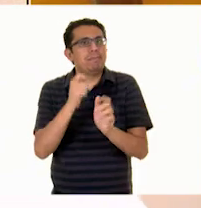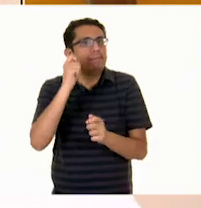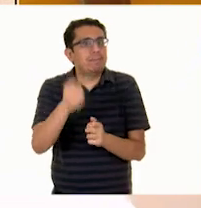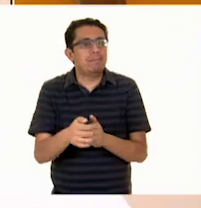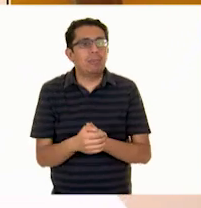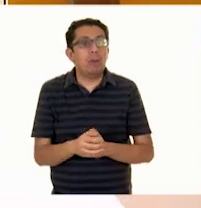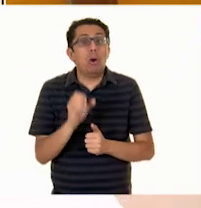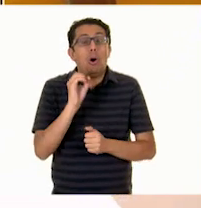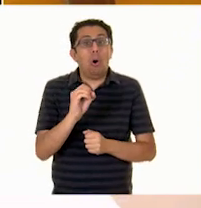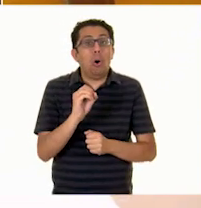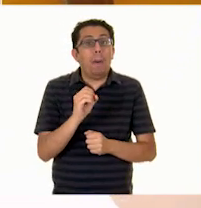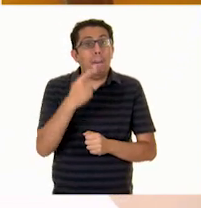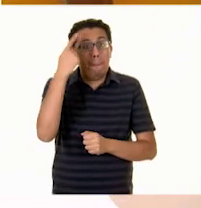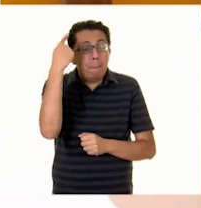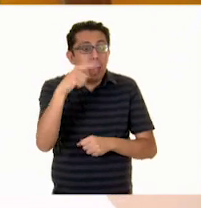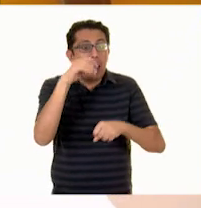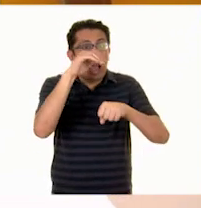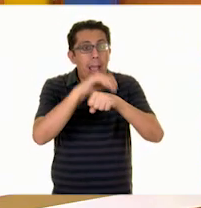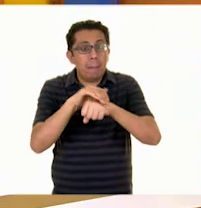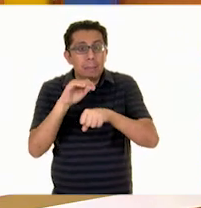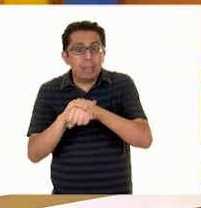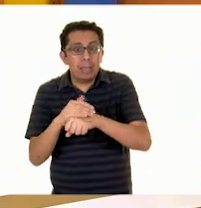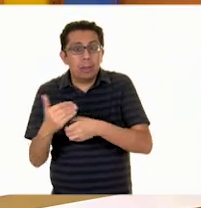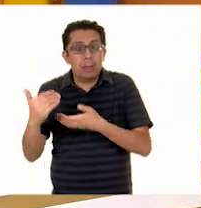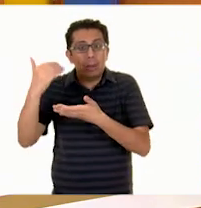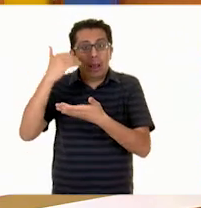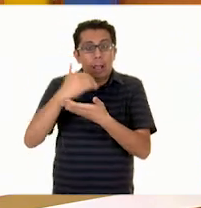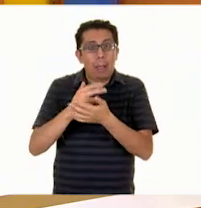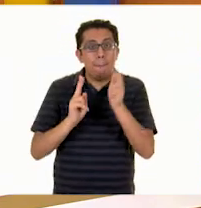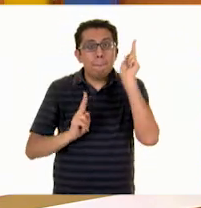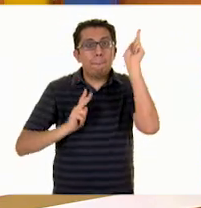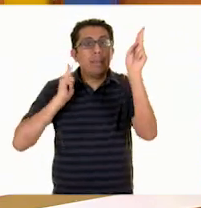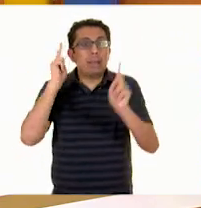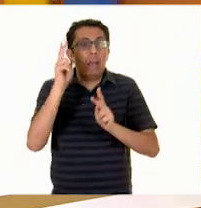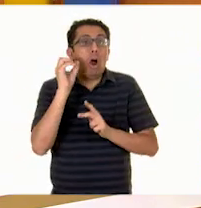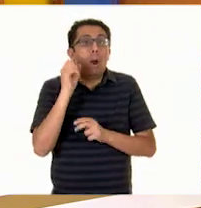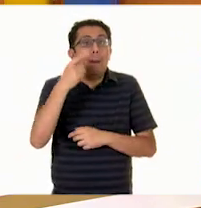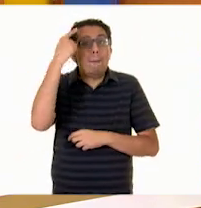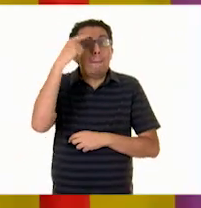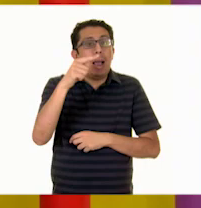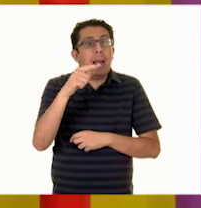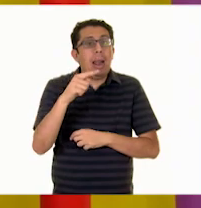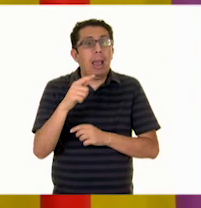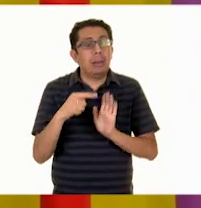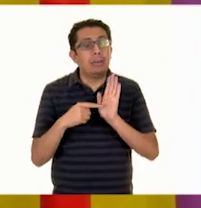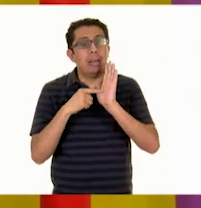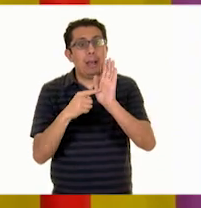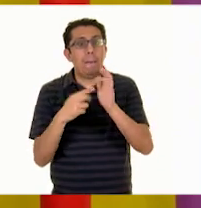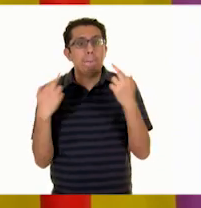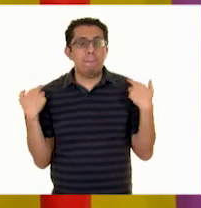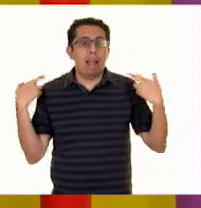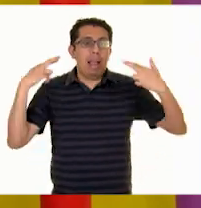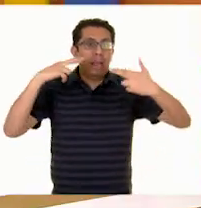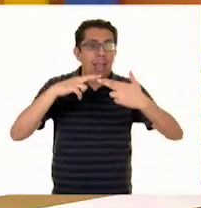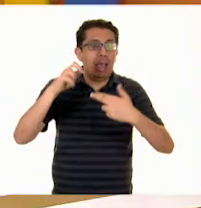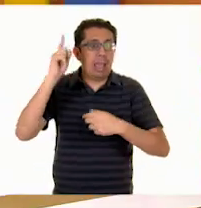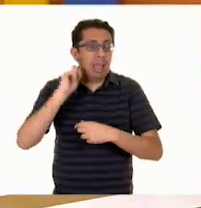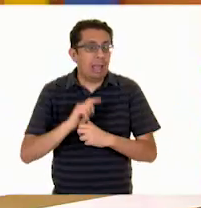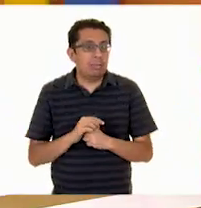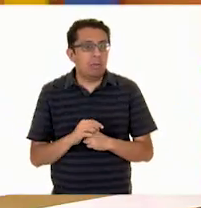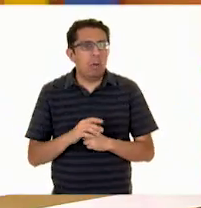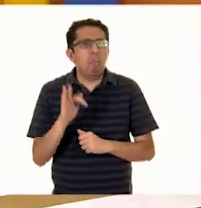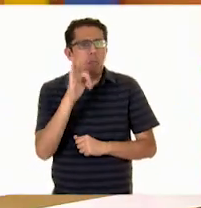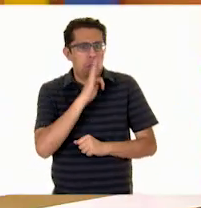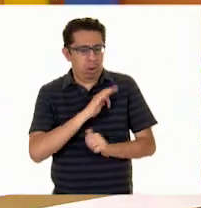tal vez a sus amigos, o a su maestra pudieran mostrarle algunos